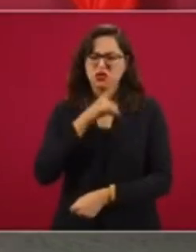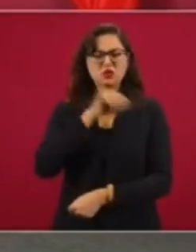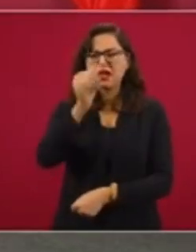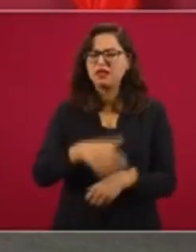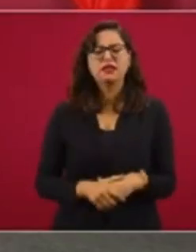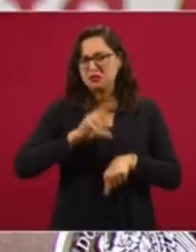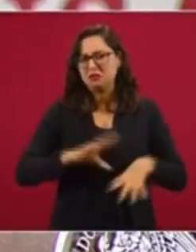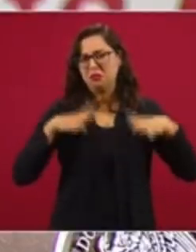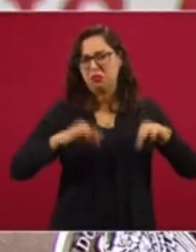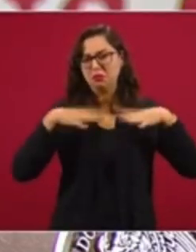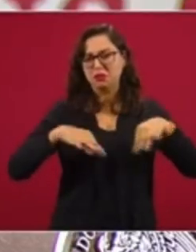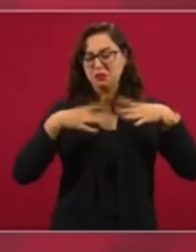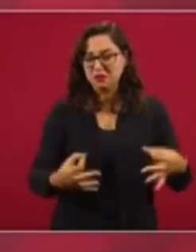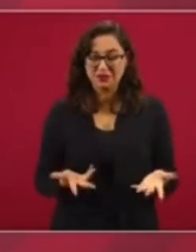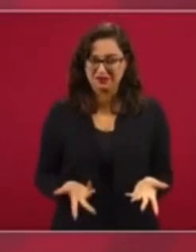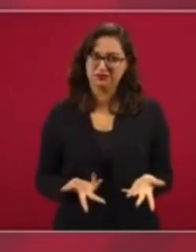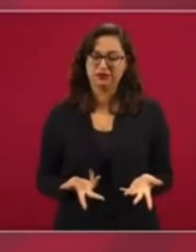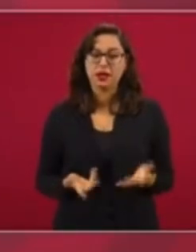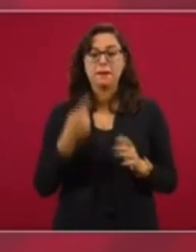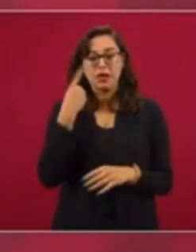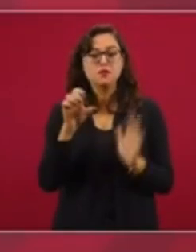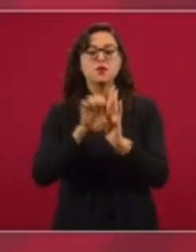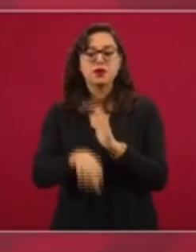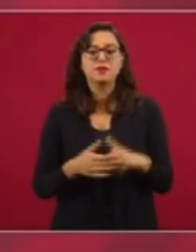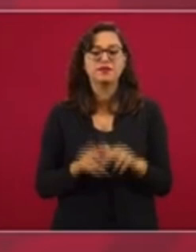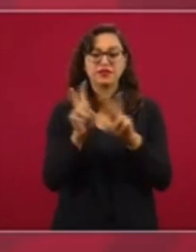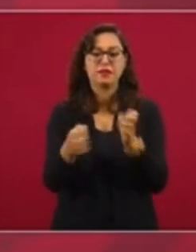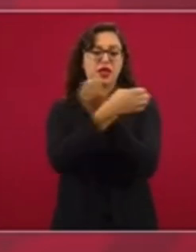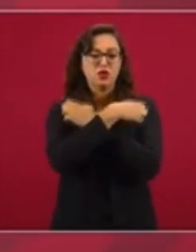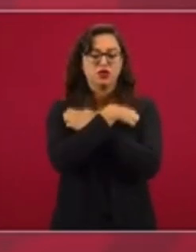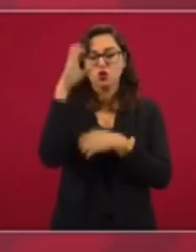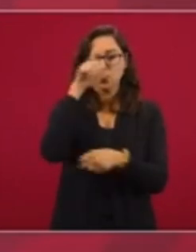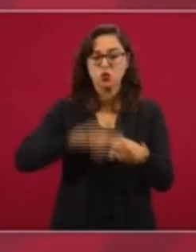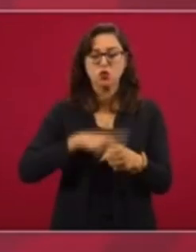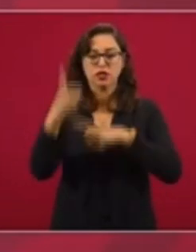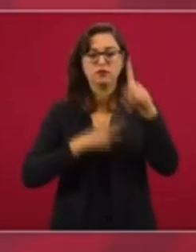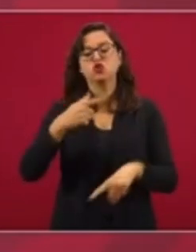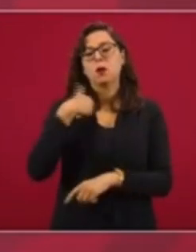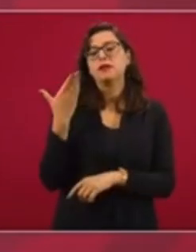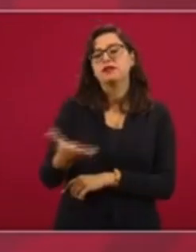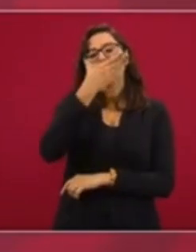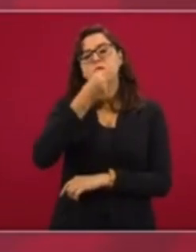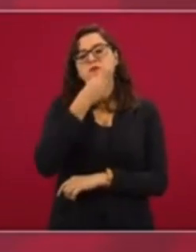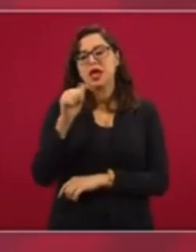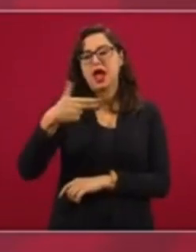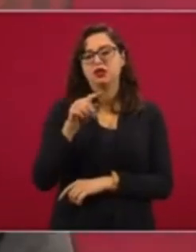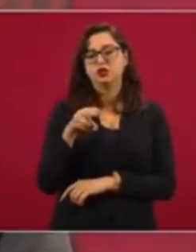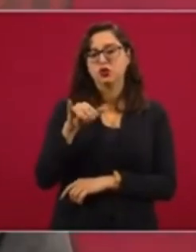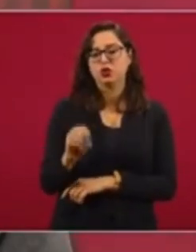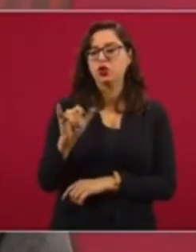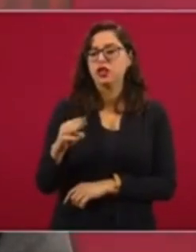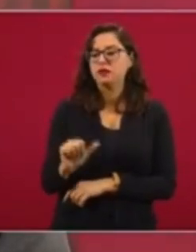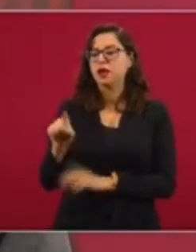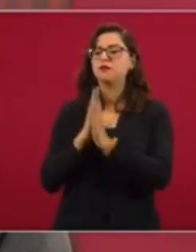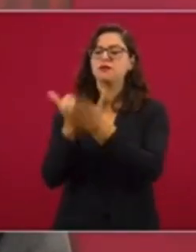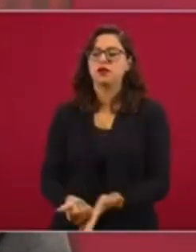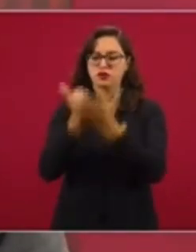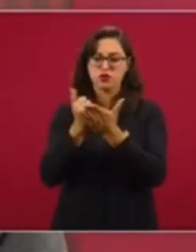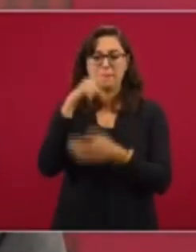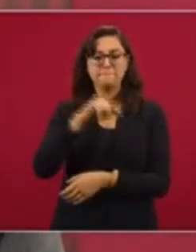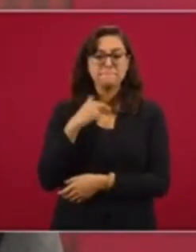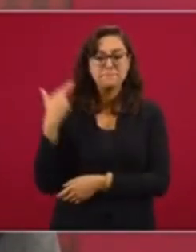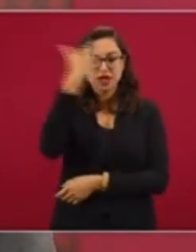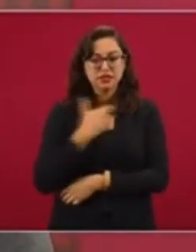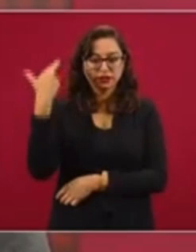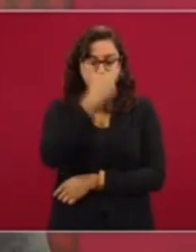responsable por sector. Por ejemplo, les decía que en el caso de Educación, Cultura, Deporte, le pedí a Antonio Álvarez Lima que nos ayude a